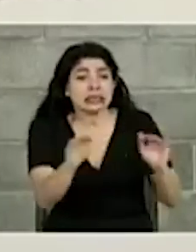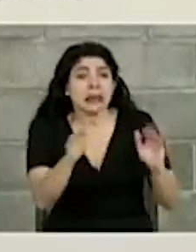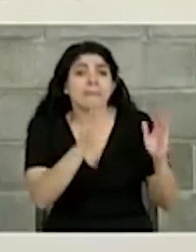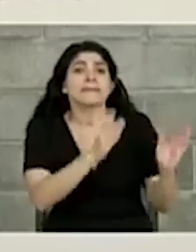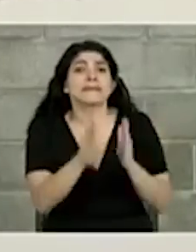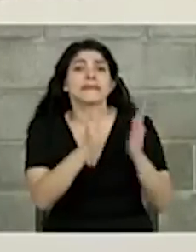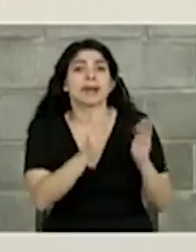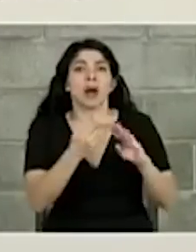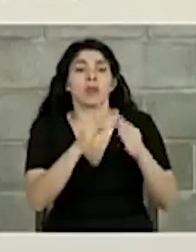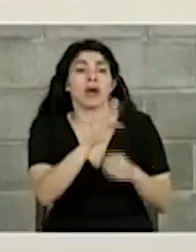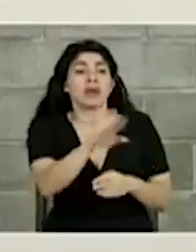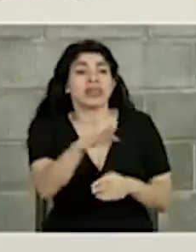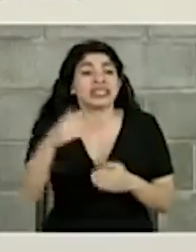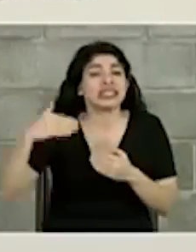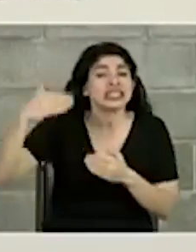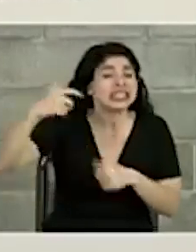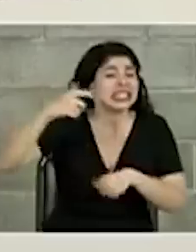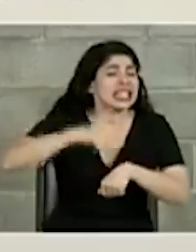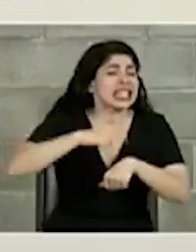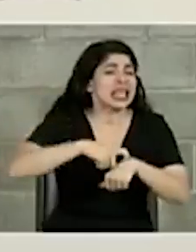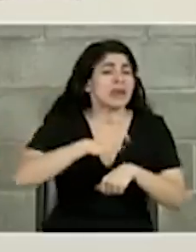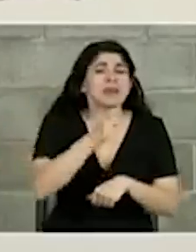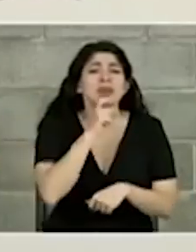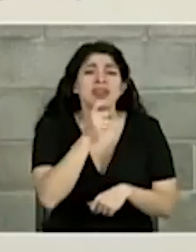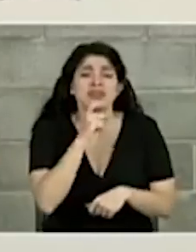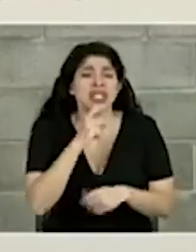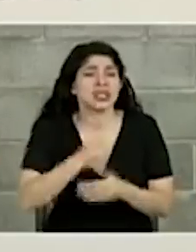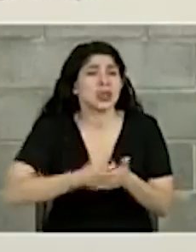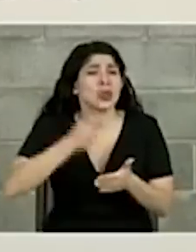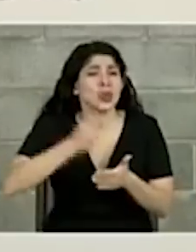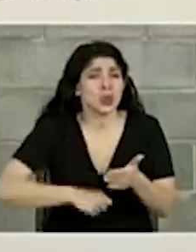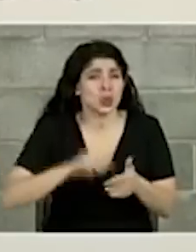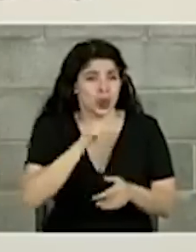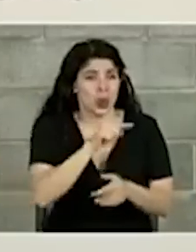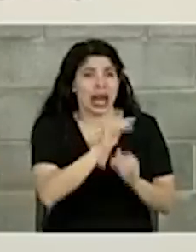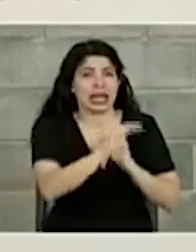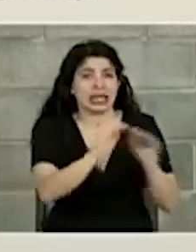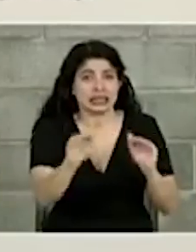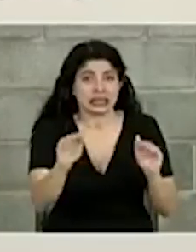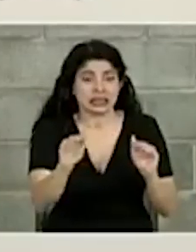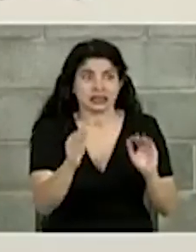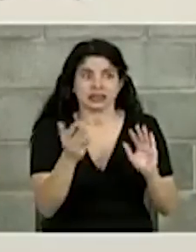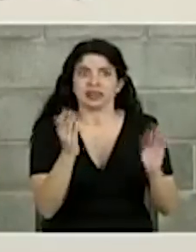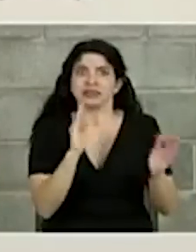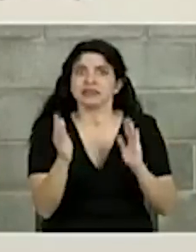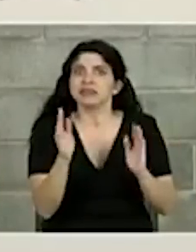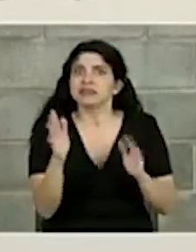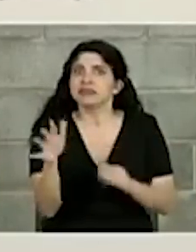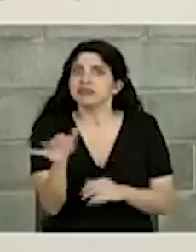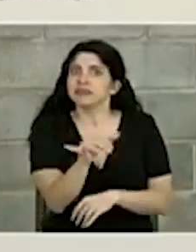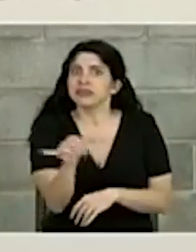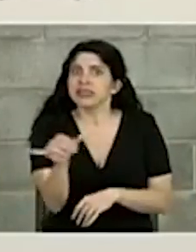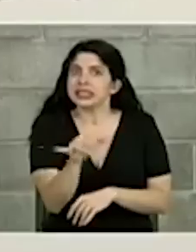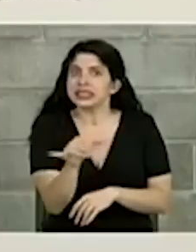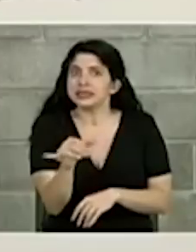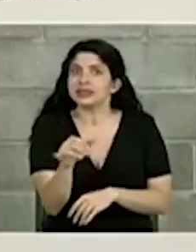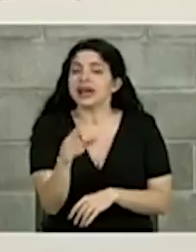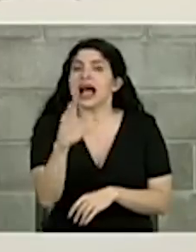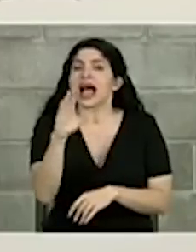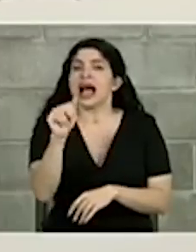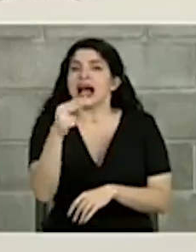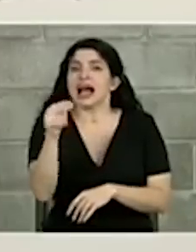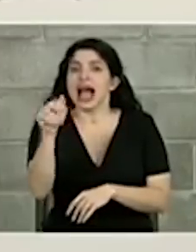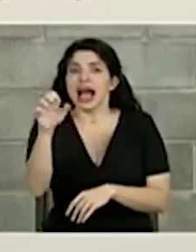pueblo para decirle vienen tiempos durísimos. Con la gran similitud que Cañas